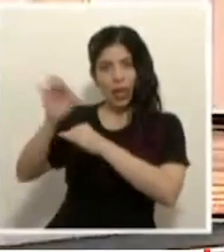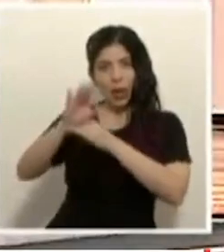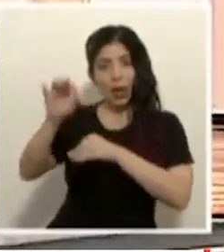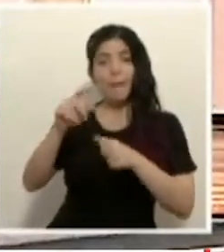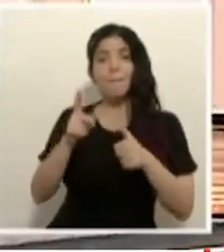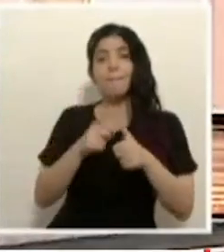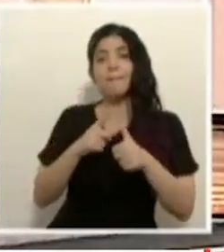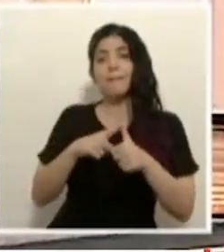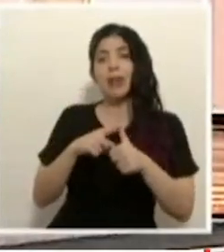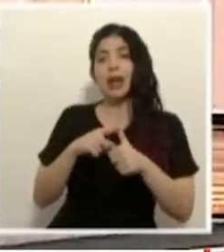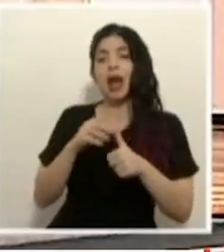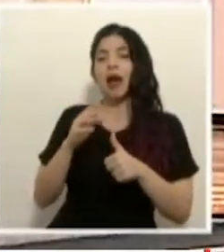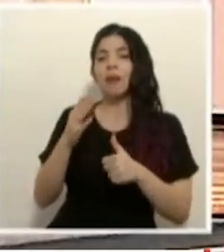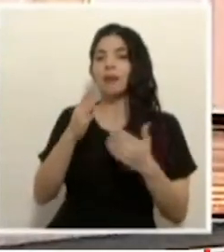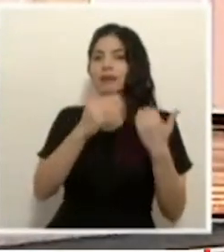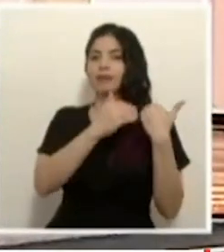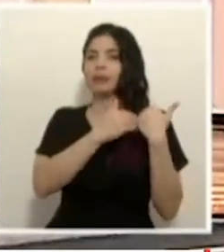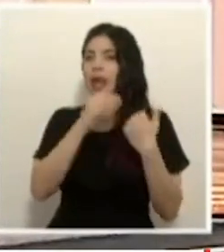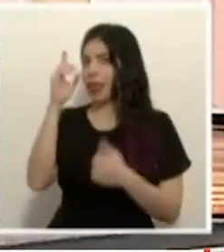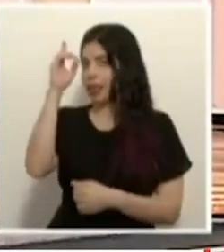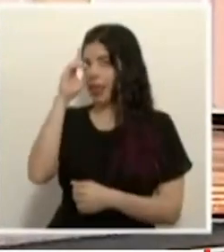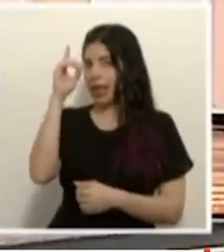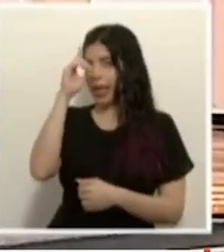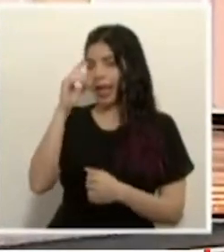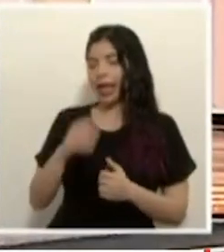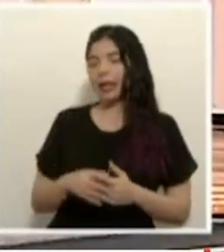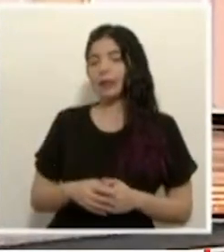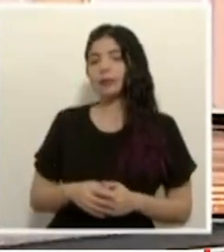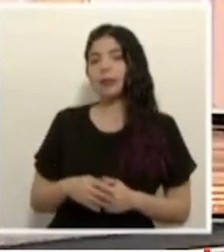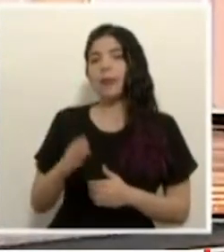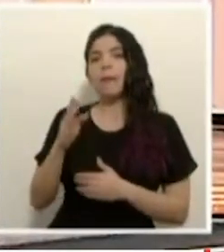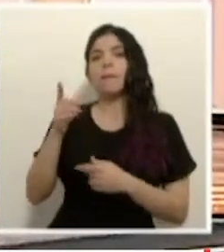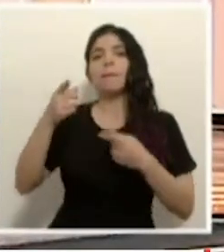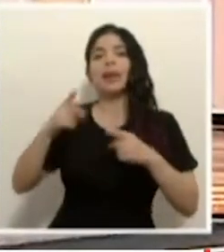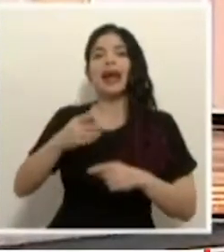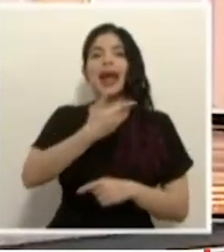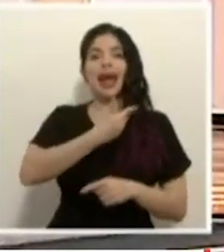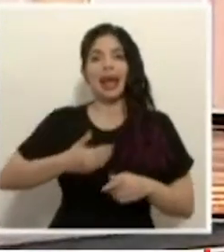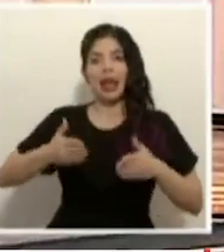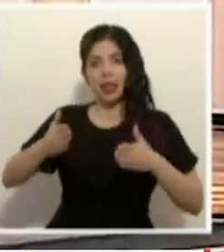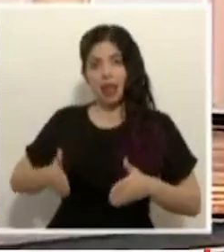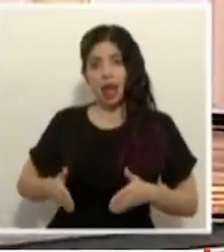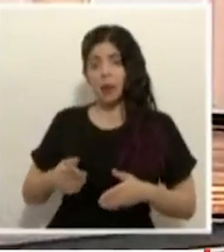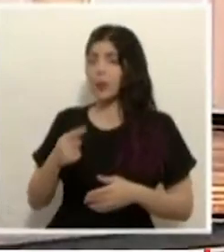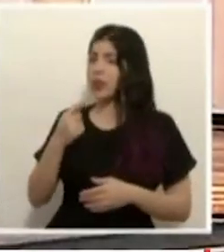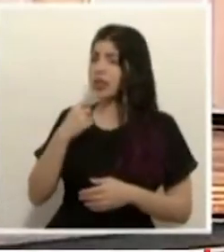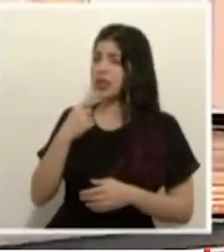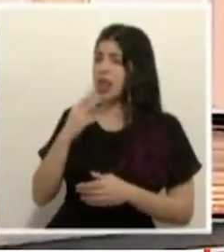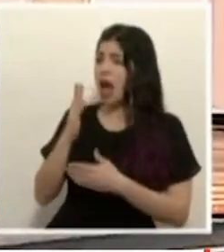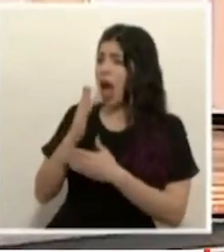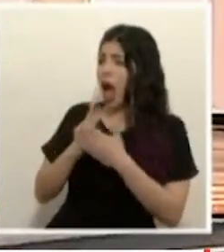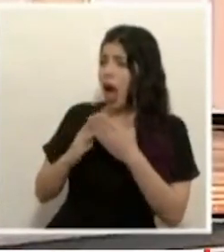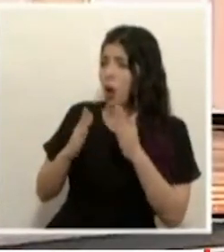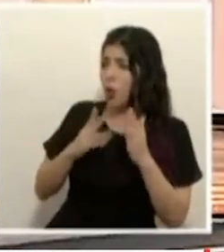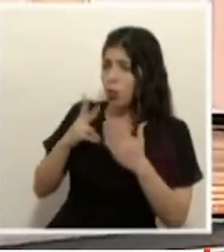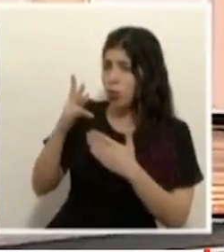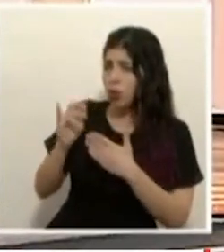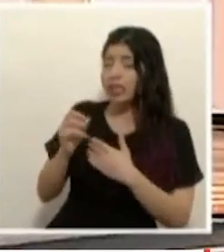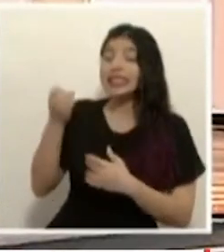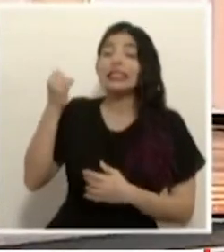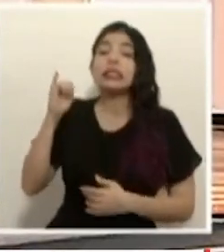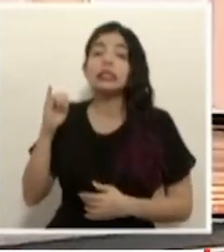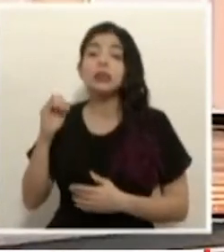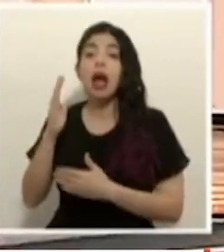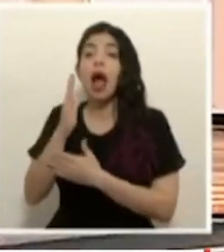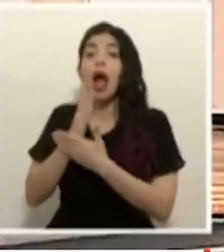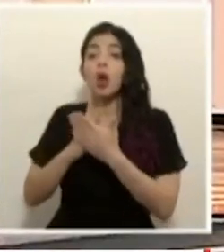primera la va atender don Daniel Salas que del acontecer herediano dice si hay algún proyecto de vacuna si algún proyecto